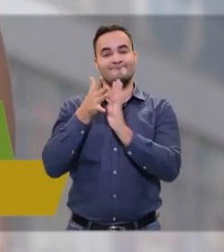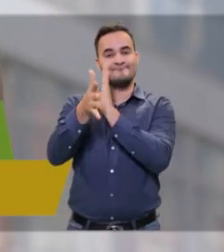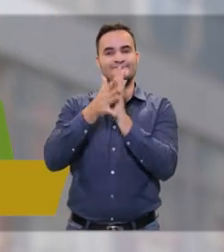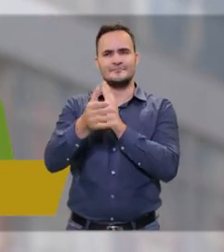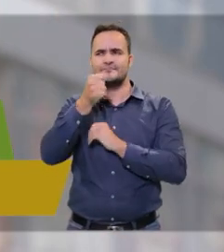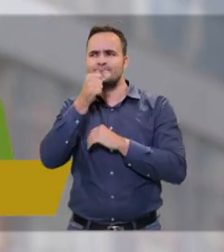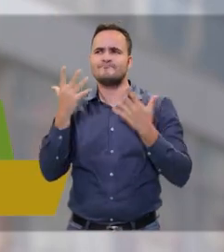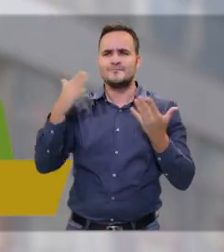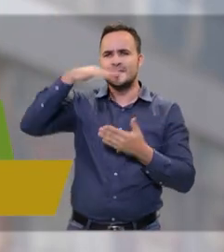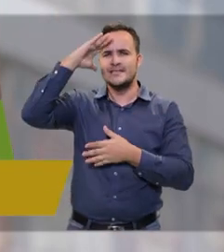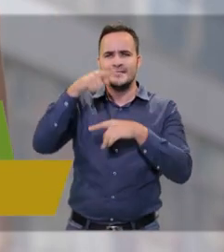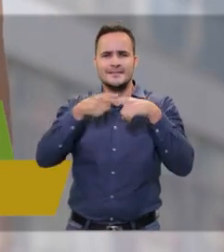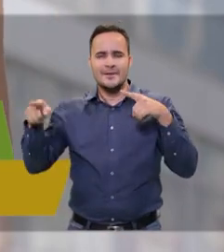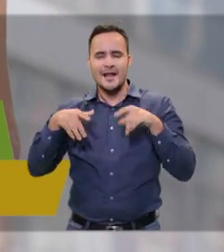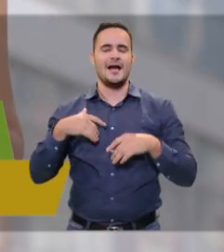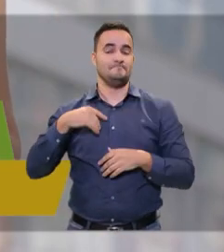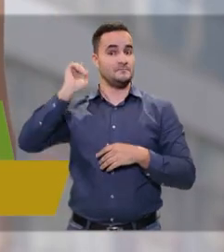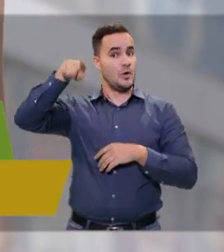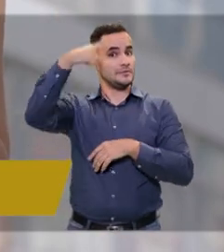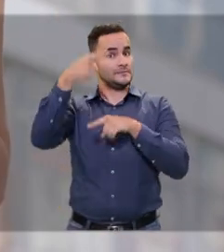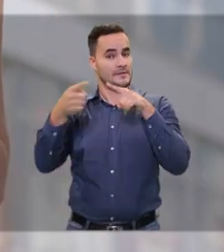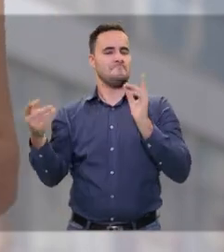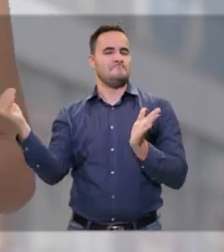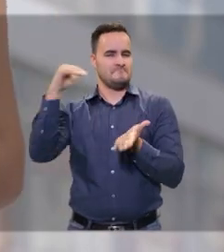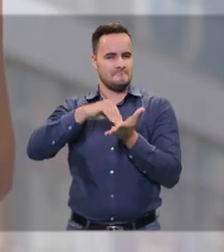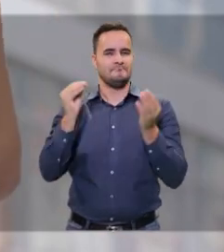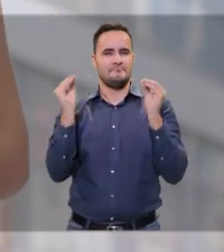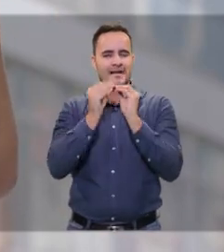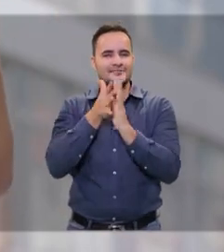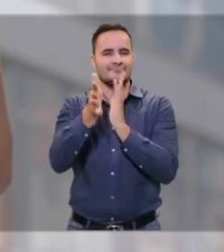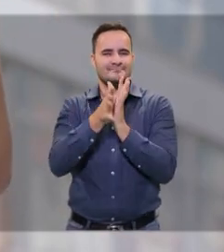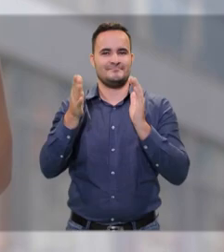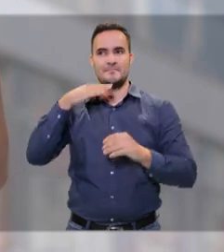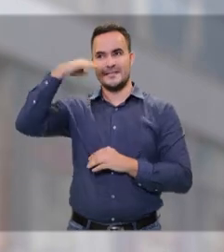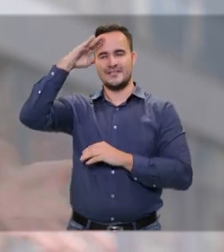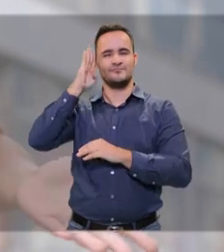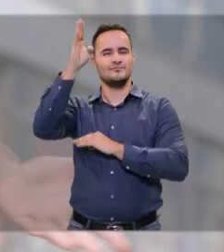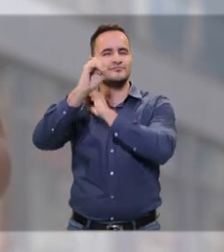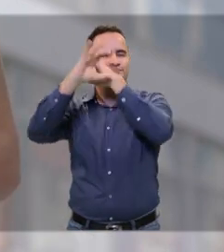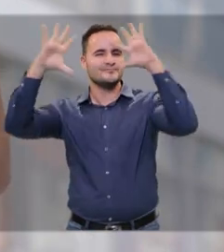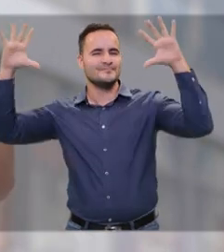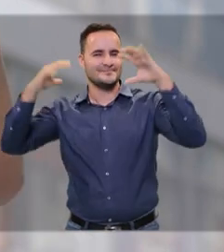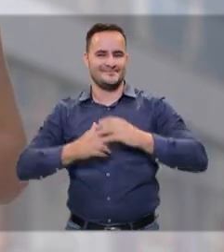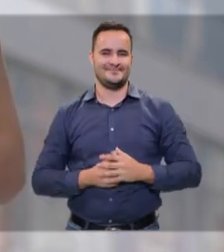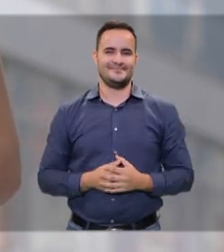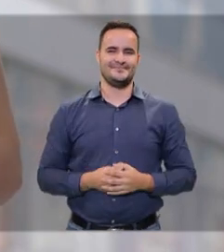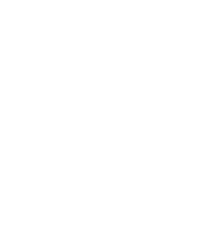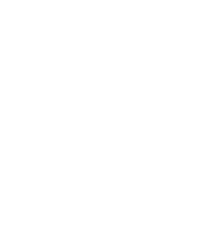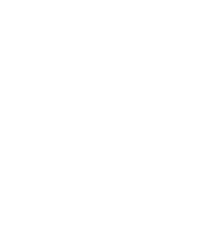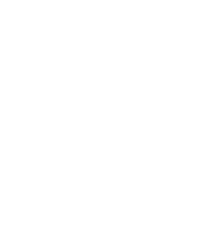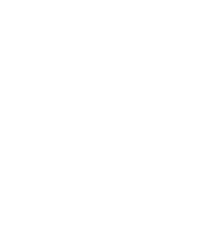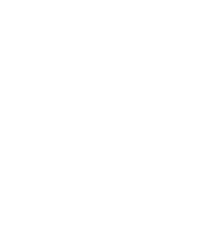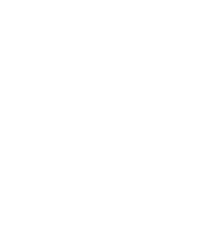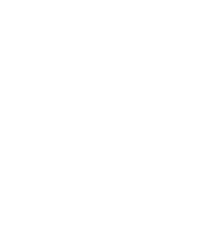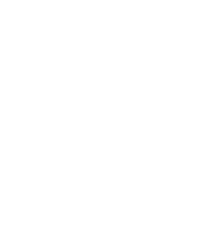otra emisión de Medellín Conecta TV, nos encontramos la próxima semana con más noticias e historias de Medellín Futuro.